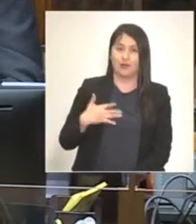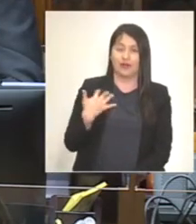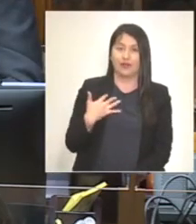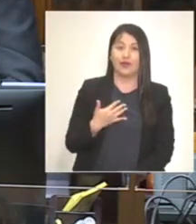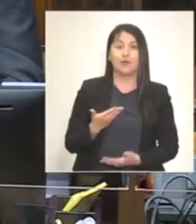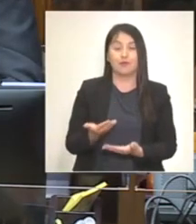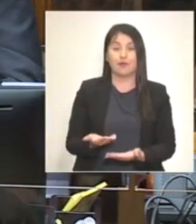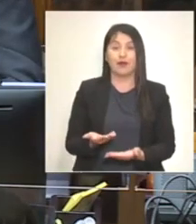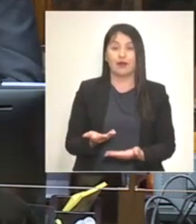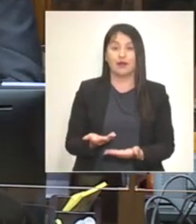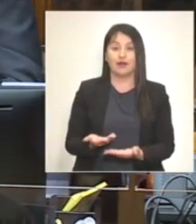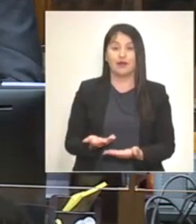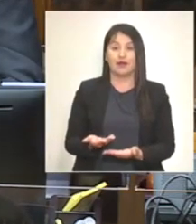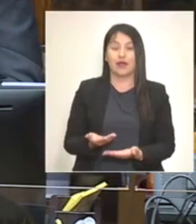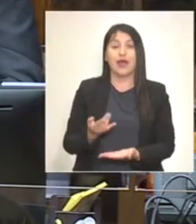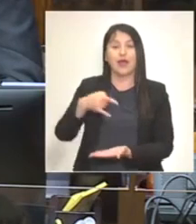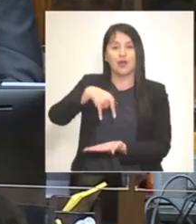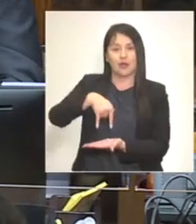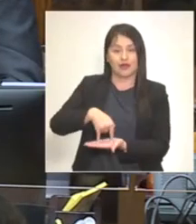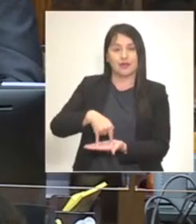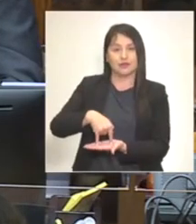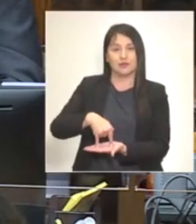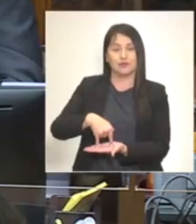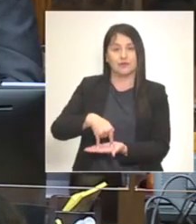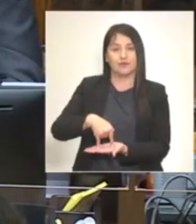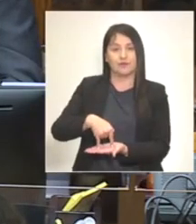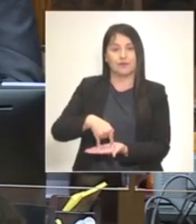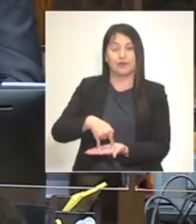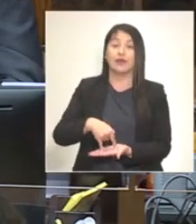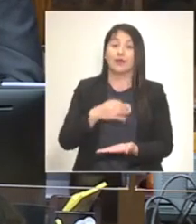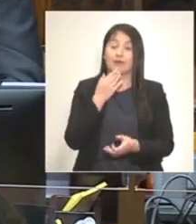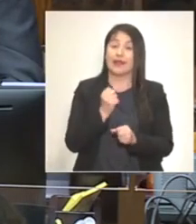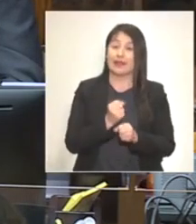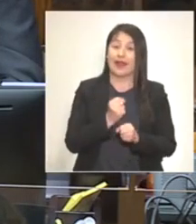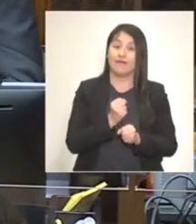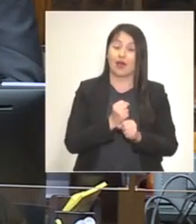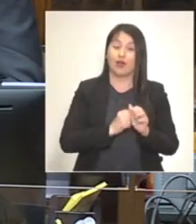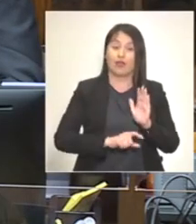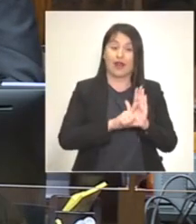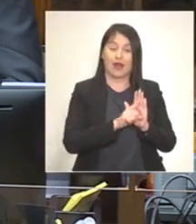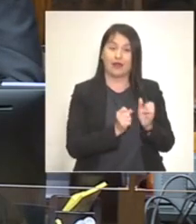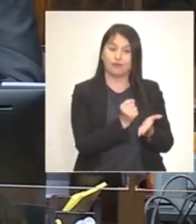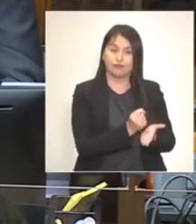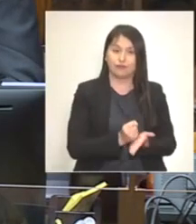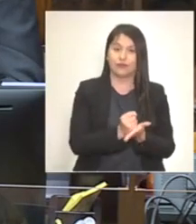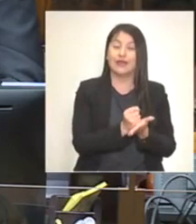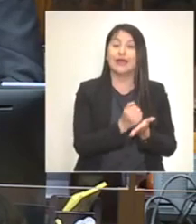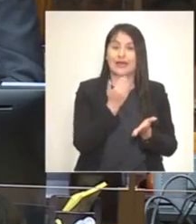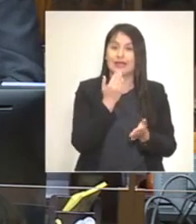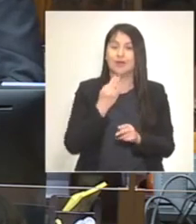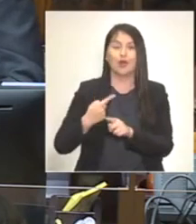el Congreso Nacional, sin duda para la tarea legislativa y también para otras contribuciones que realiza